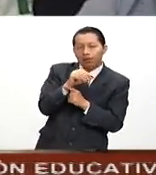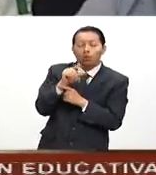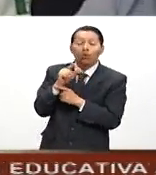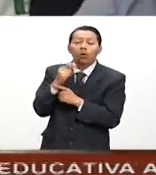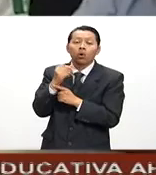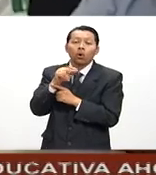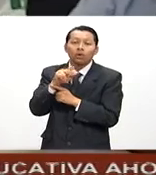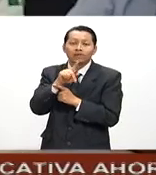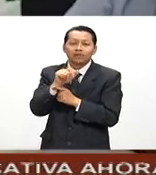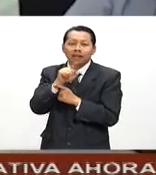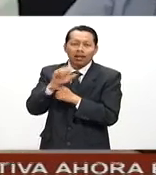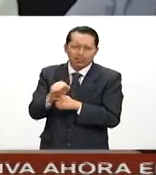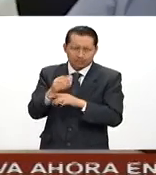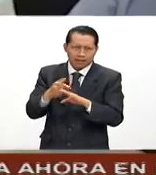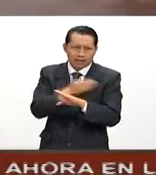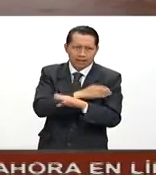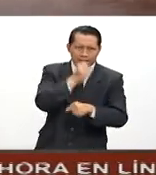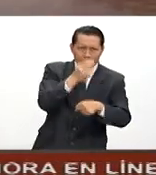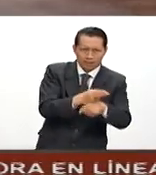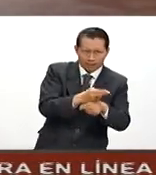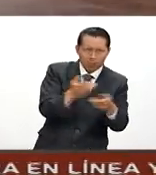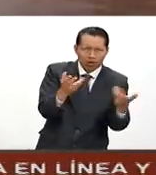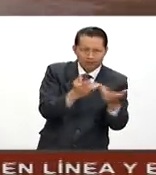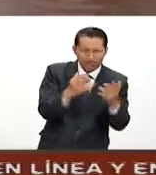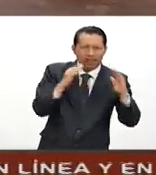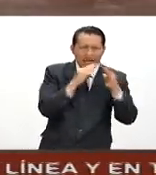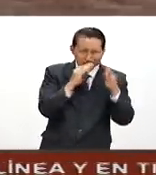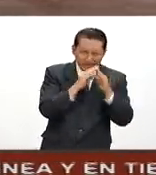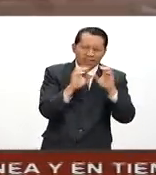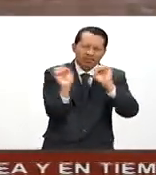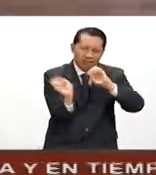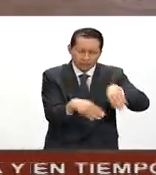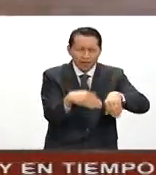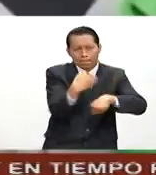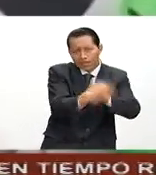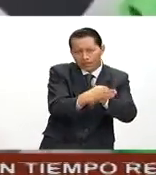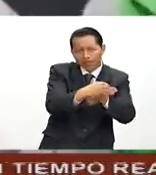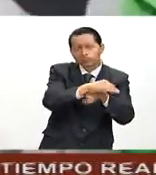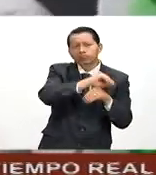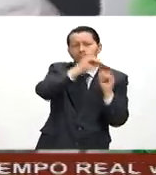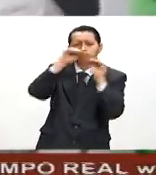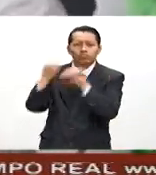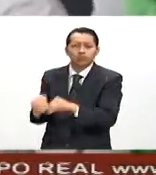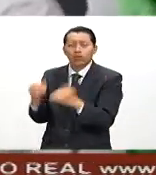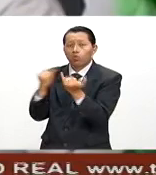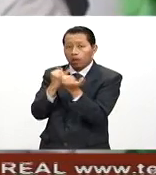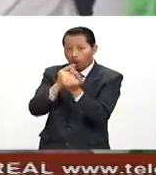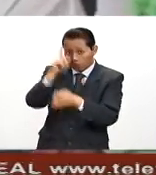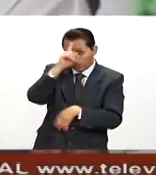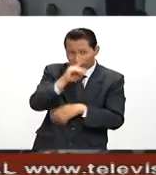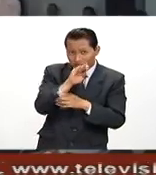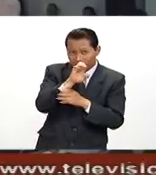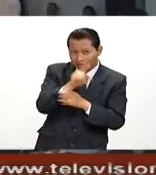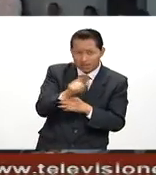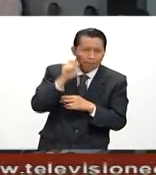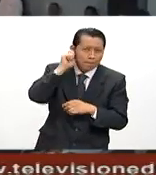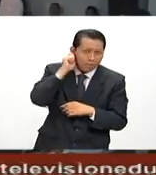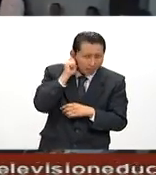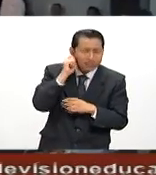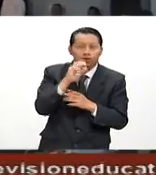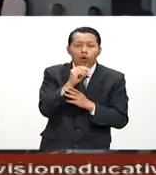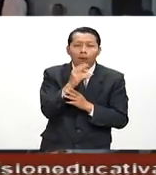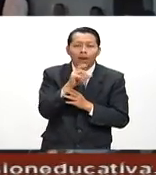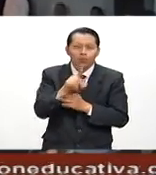evacuación con tiempo y resguardo en los albergues. Asimismo, se instalaron los consejos de protección civil en La Paz, Comondú y Los Cabos